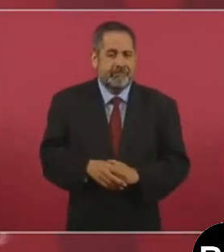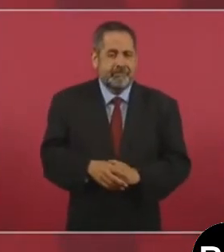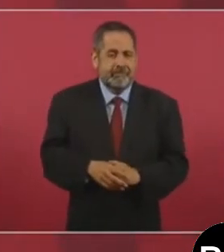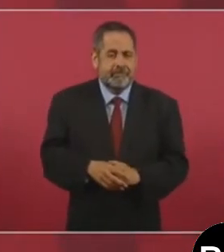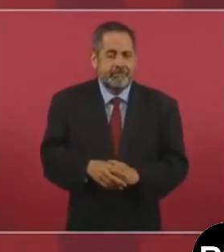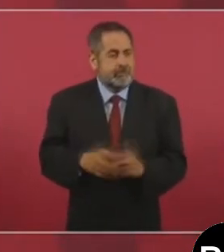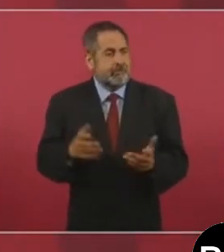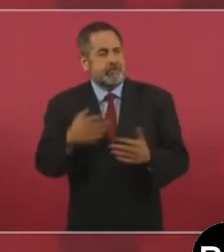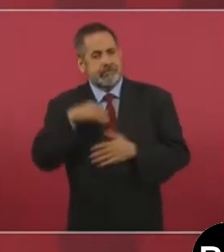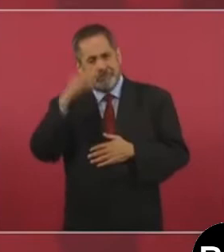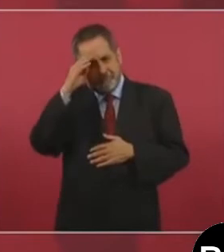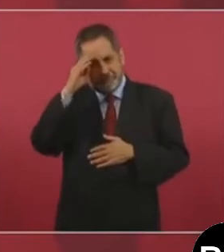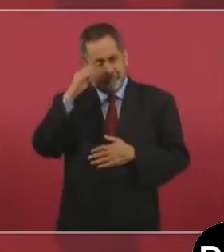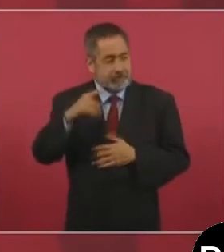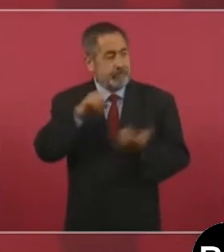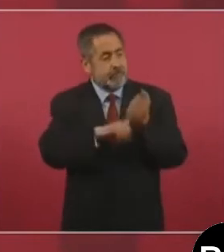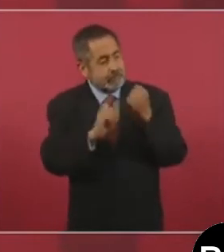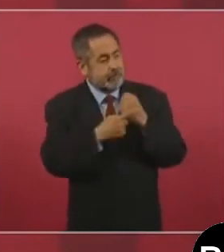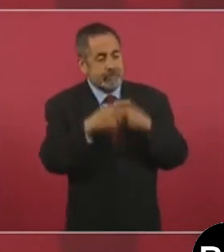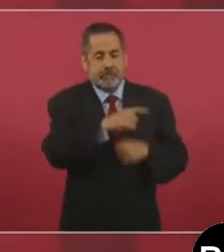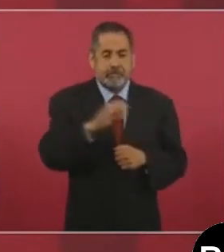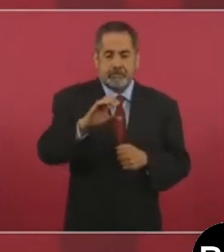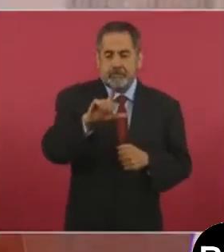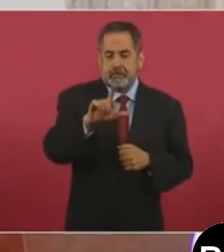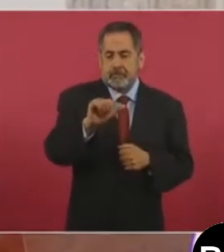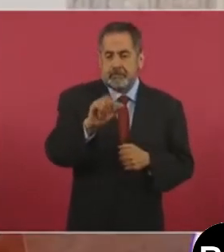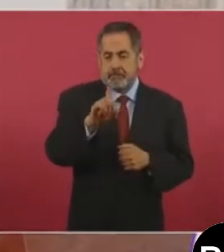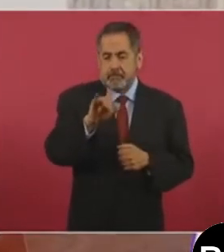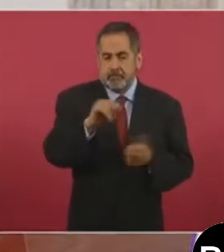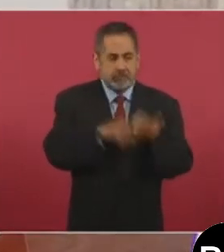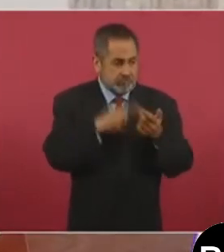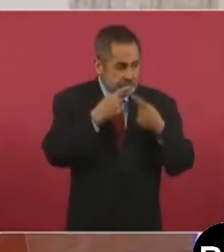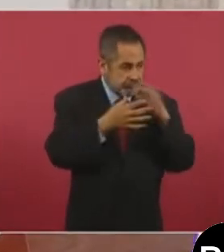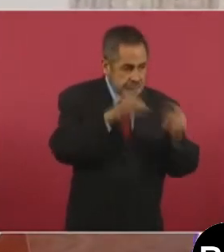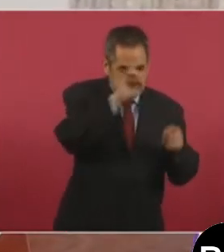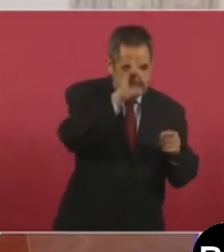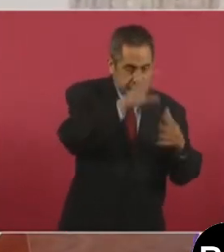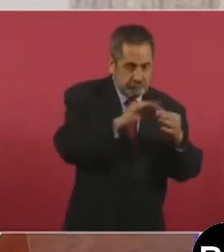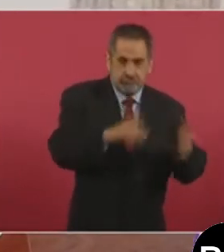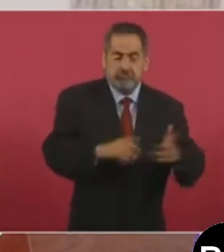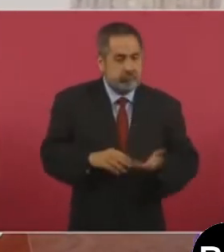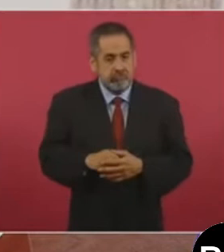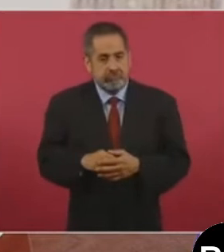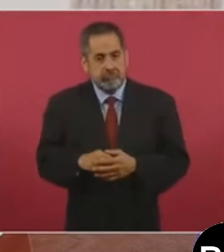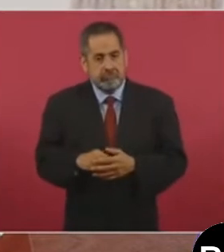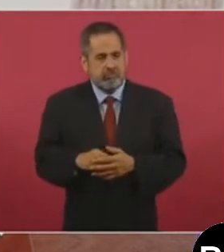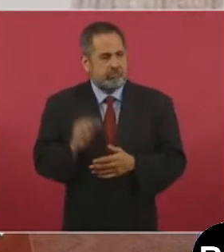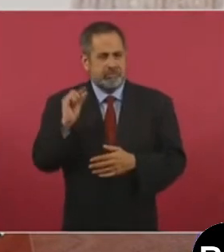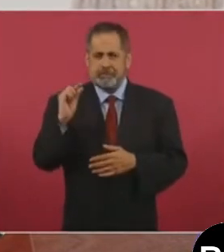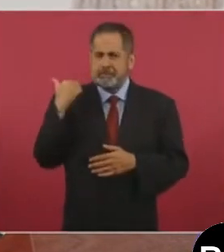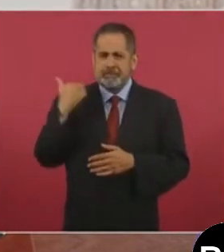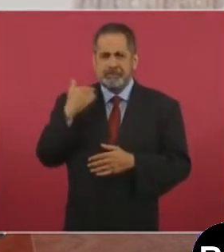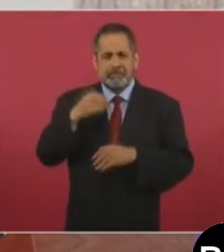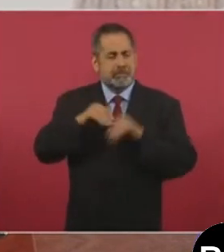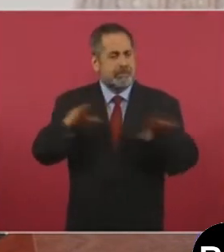Yo pensaba que era Claudio el que los había aconsejado, pero hace poco